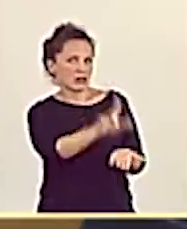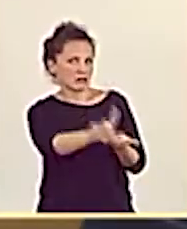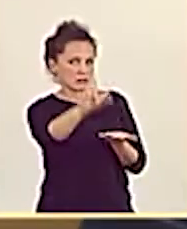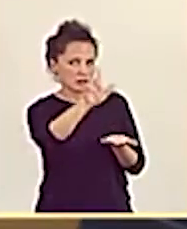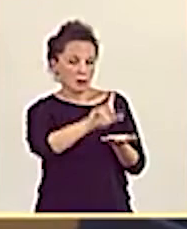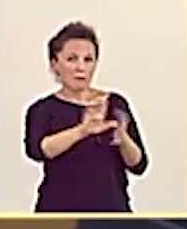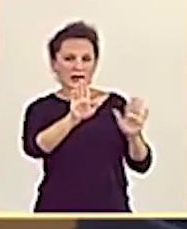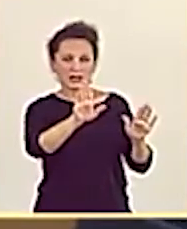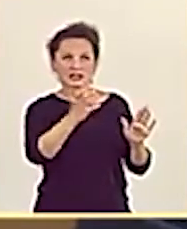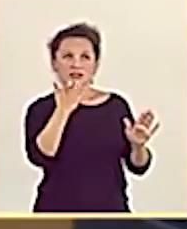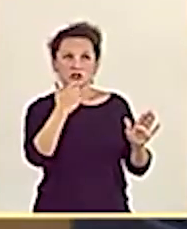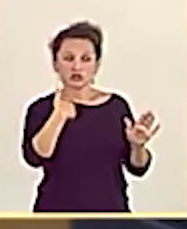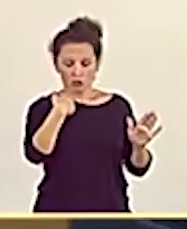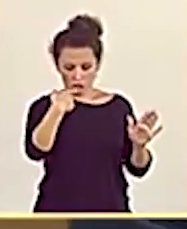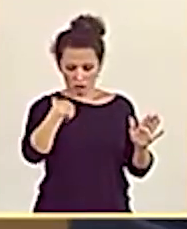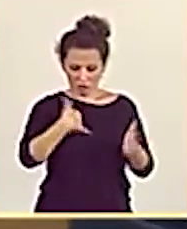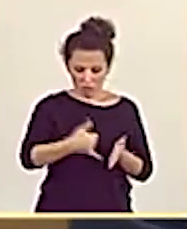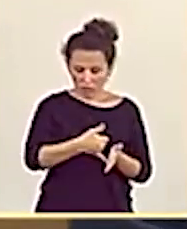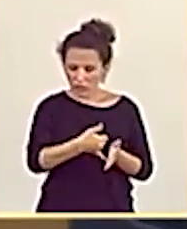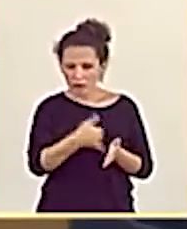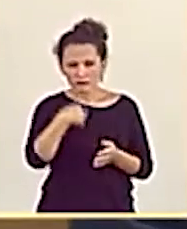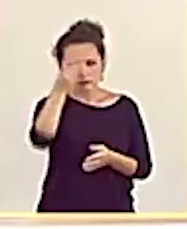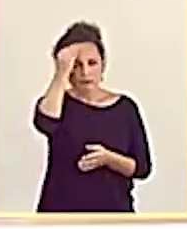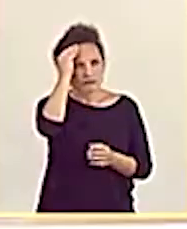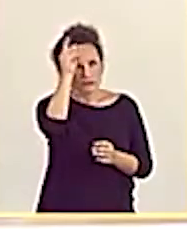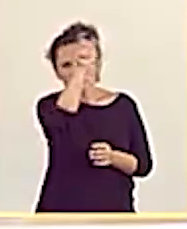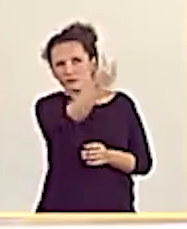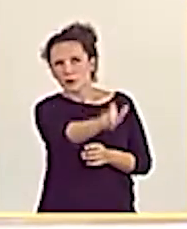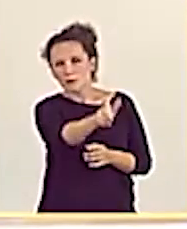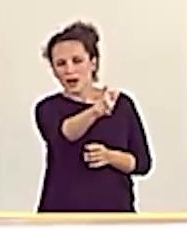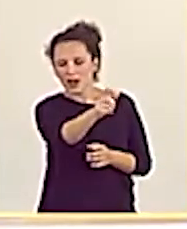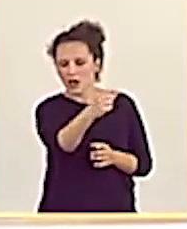me falten fuerzas, pensar en usted. Me animará a superarlo.